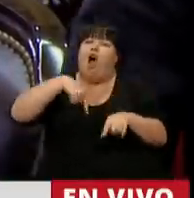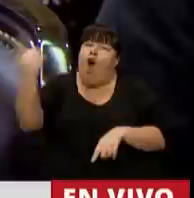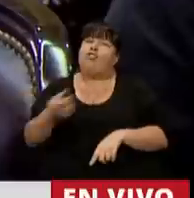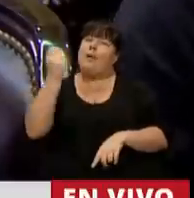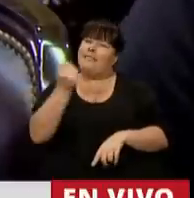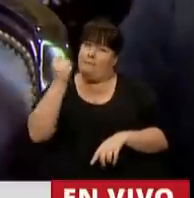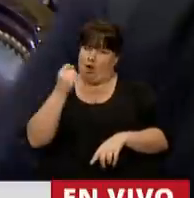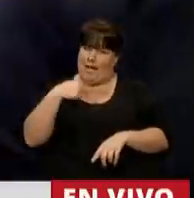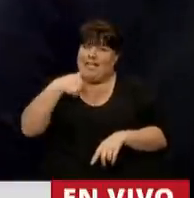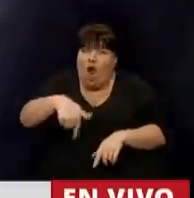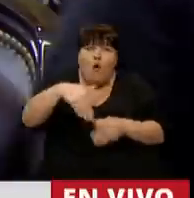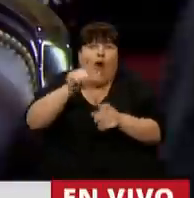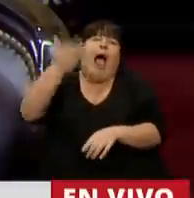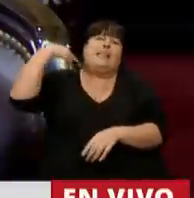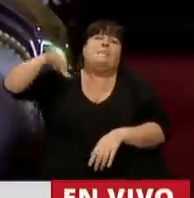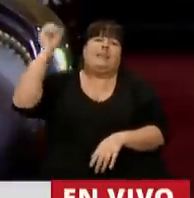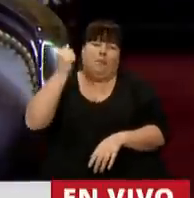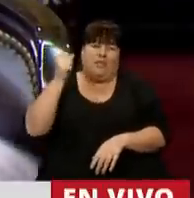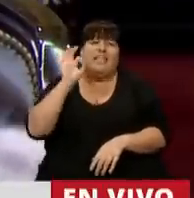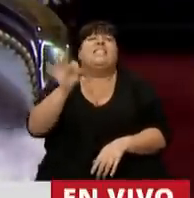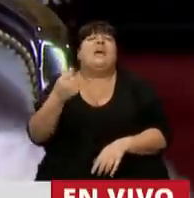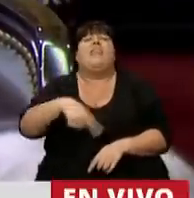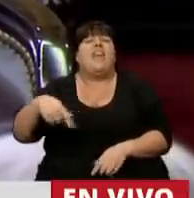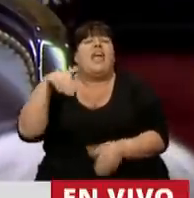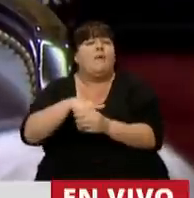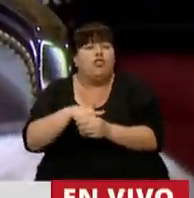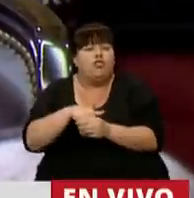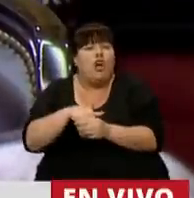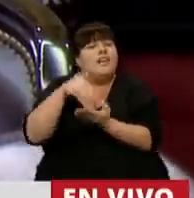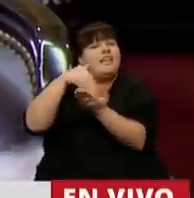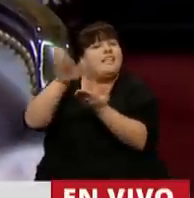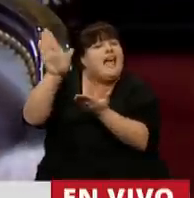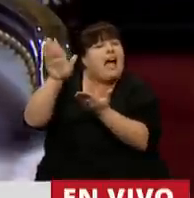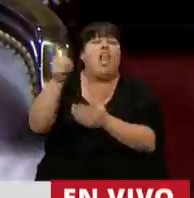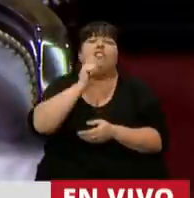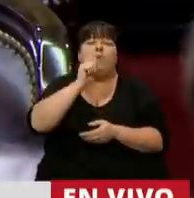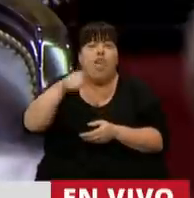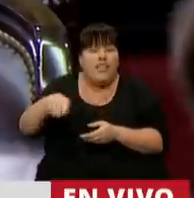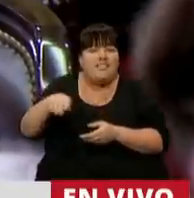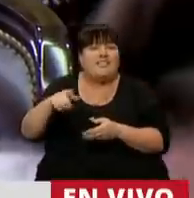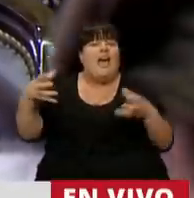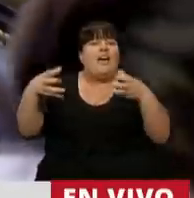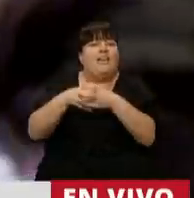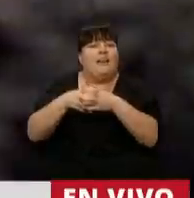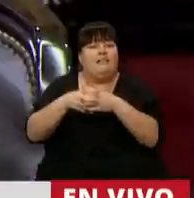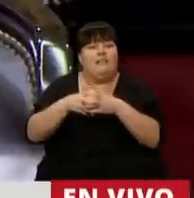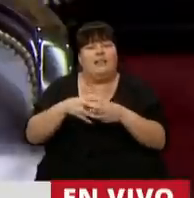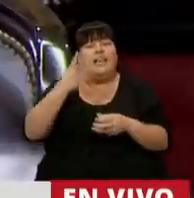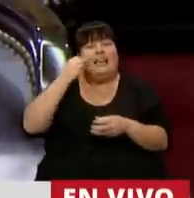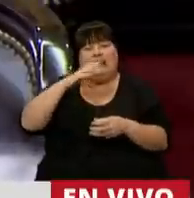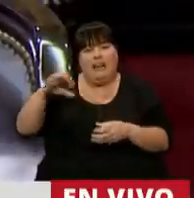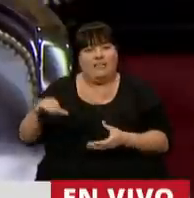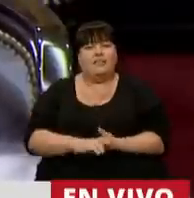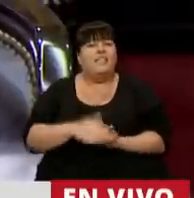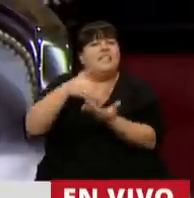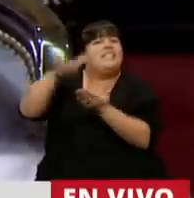importante que lo que vamos a votar hoy. ¿Saben qué fue, presidente? Excluir a los medios del crowd down. Es decir,